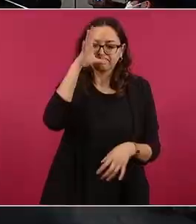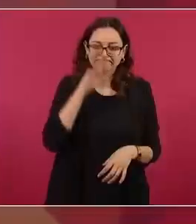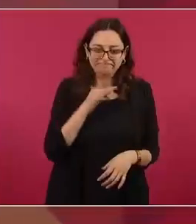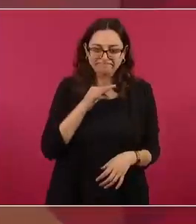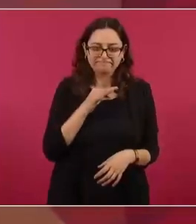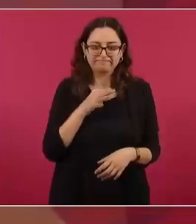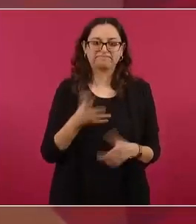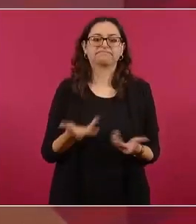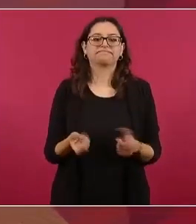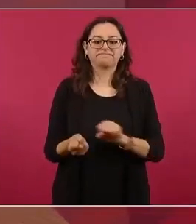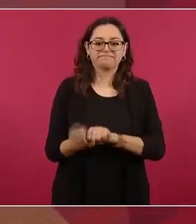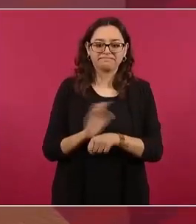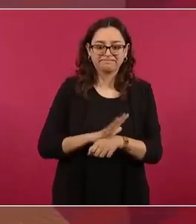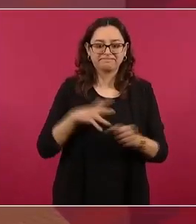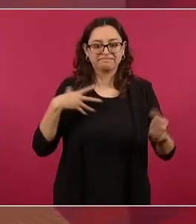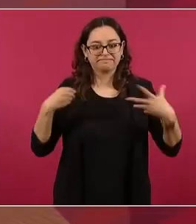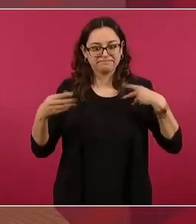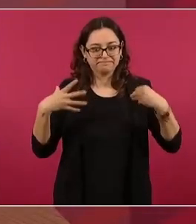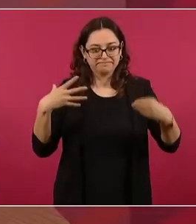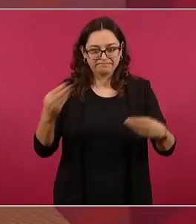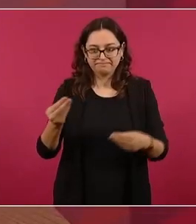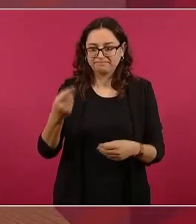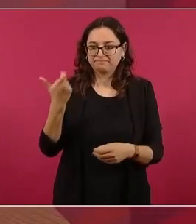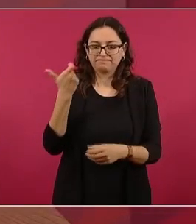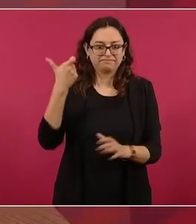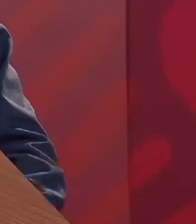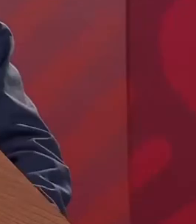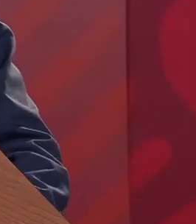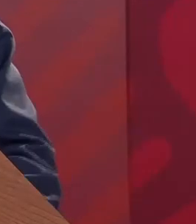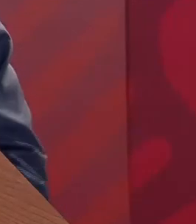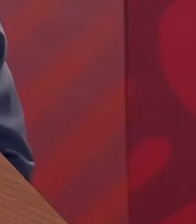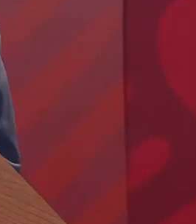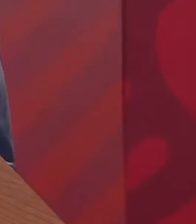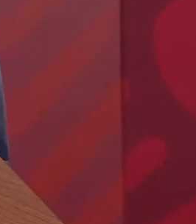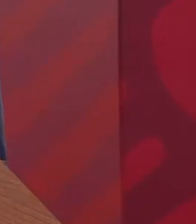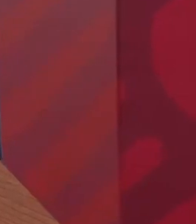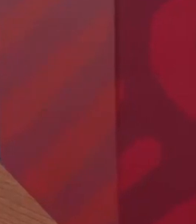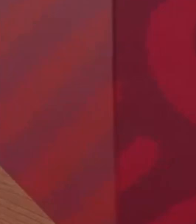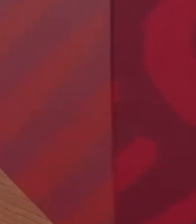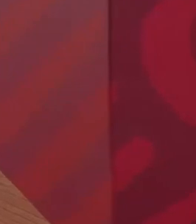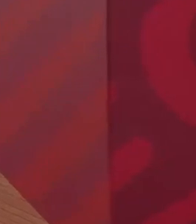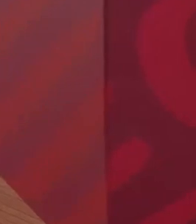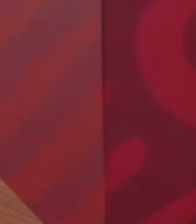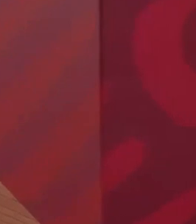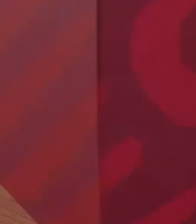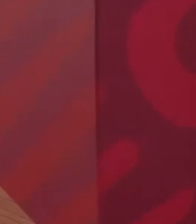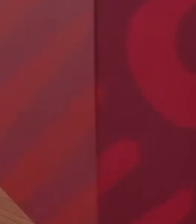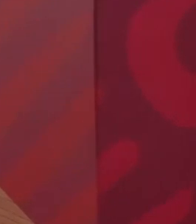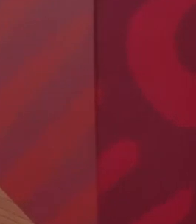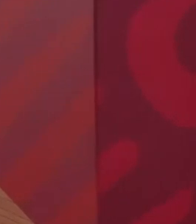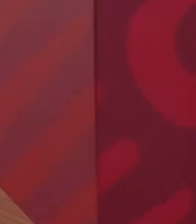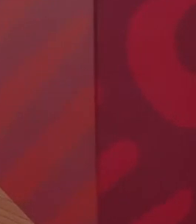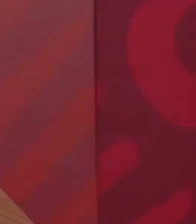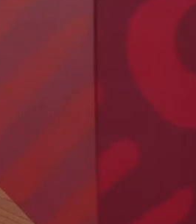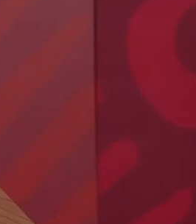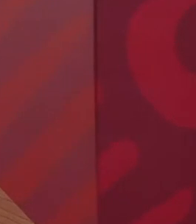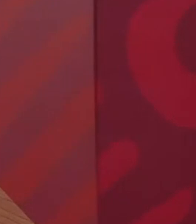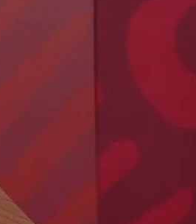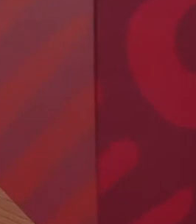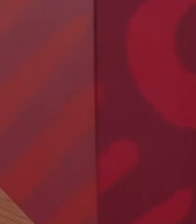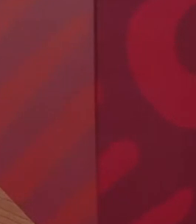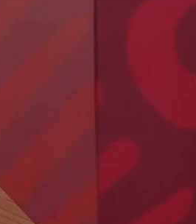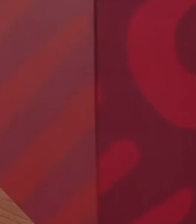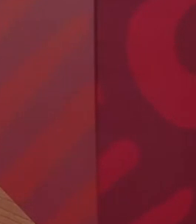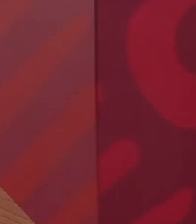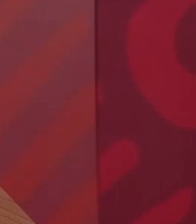con la pandemia hemos logrado una mejor distribución del